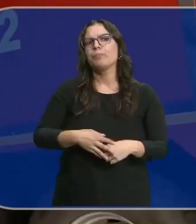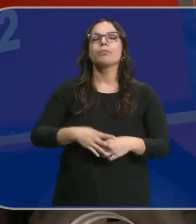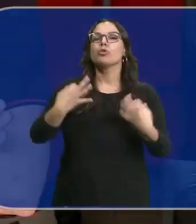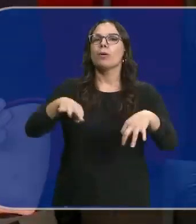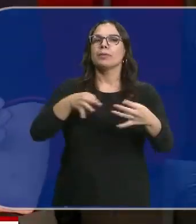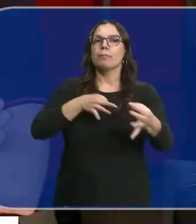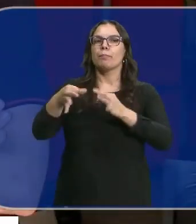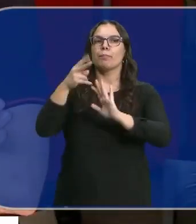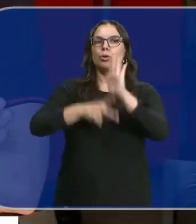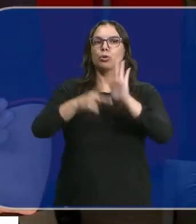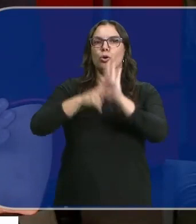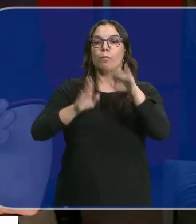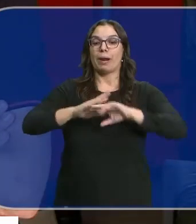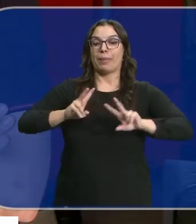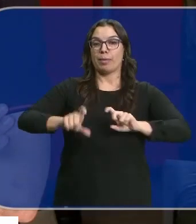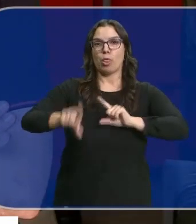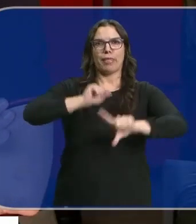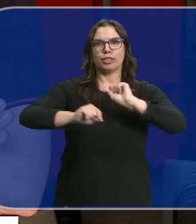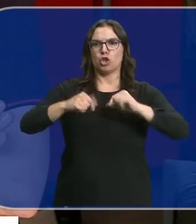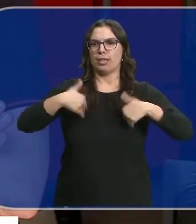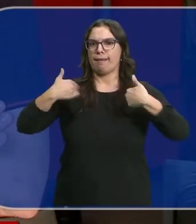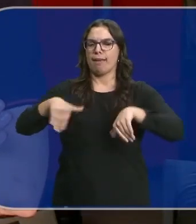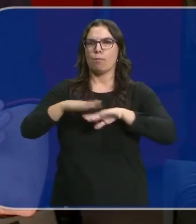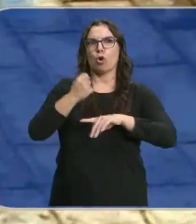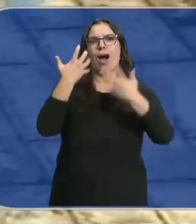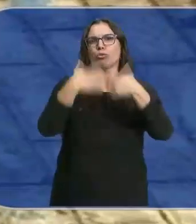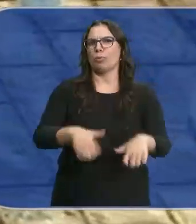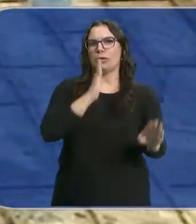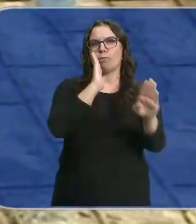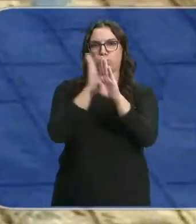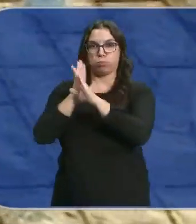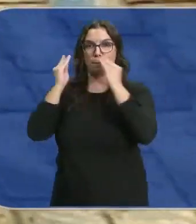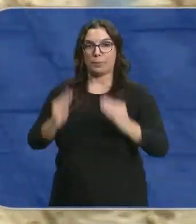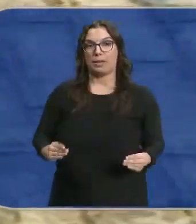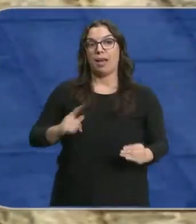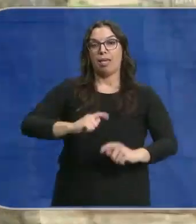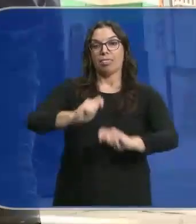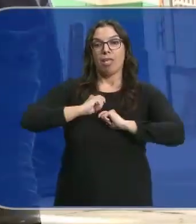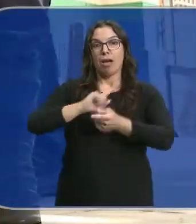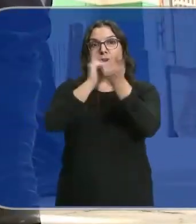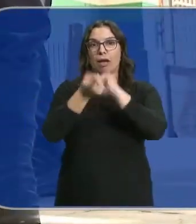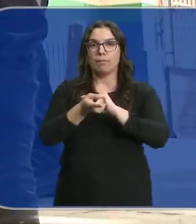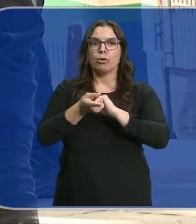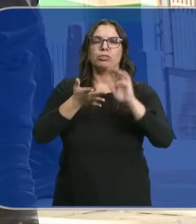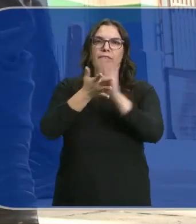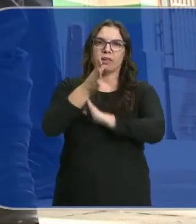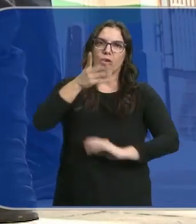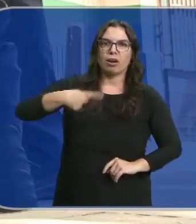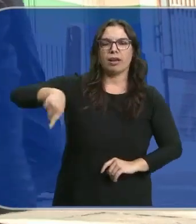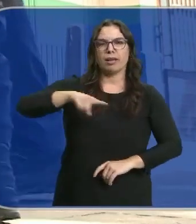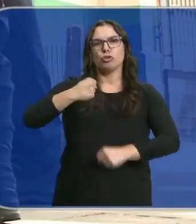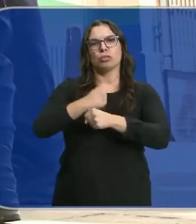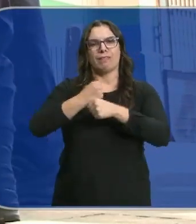protocolos para tomar las primeras decisiones de manera más o menos automática. Y esos cambios hacen que los bomberos trabajen ahora